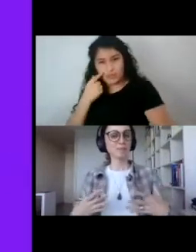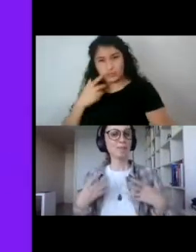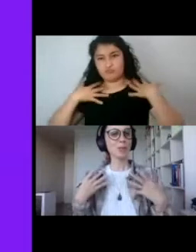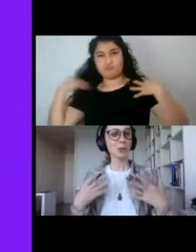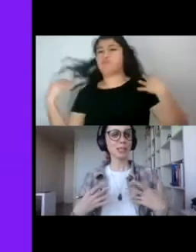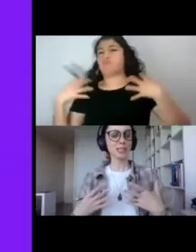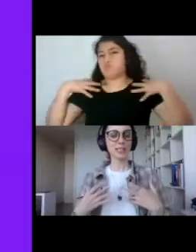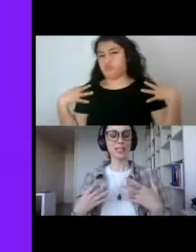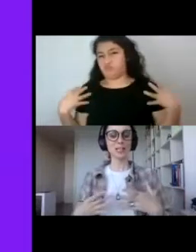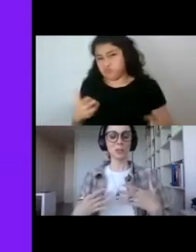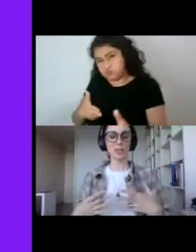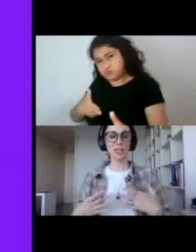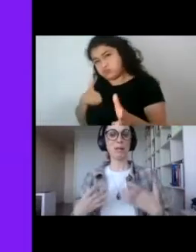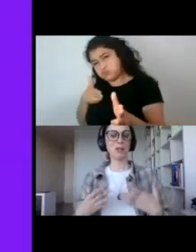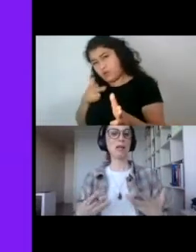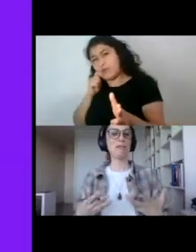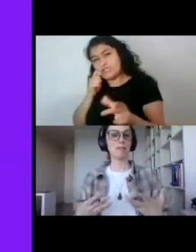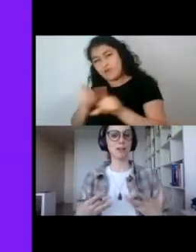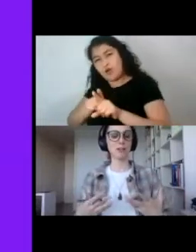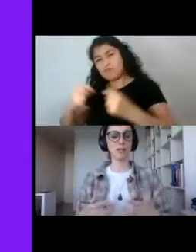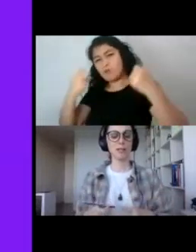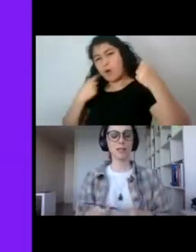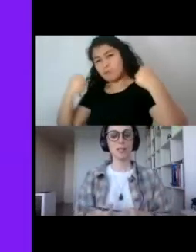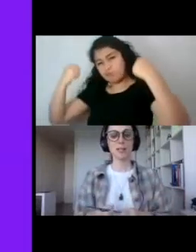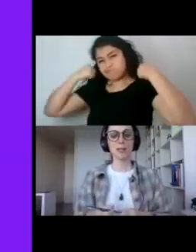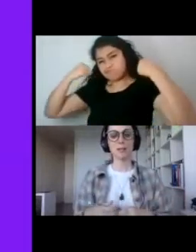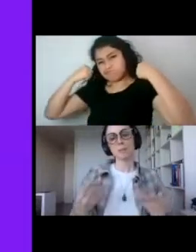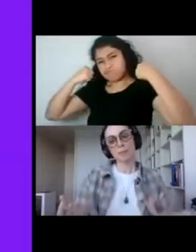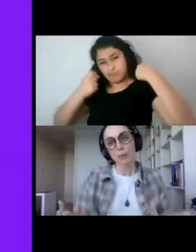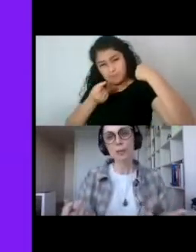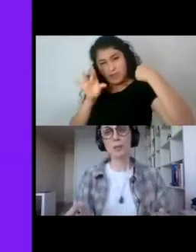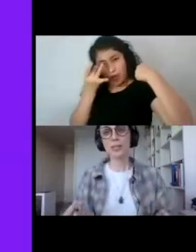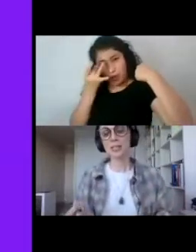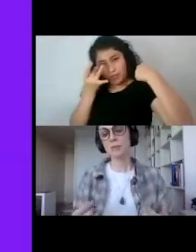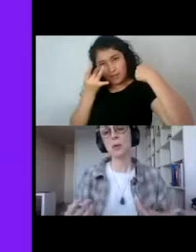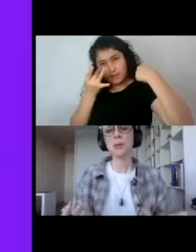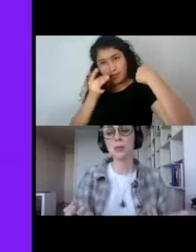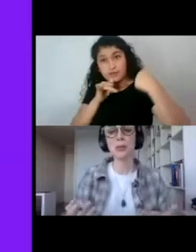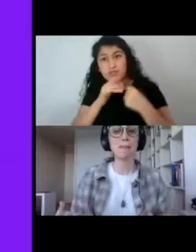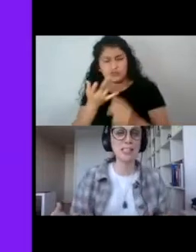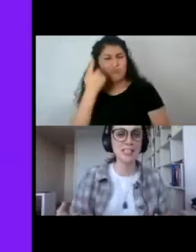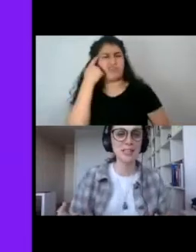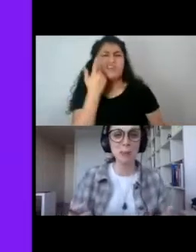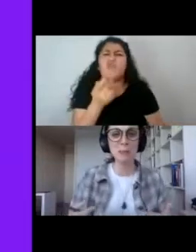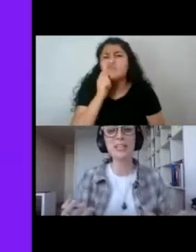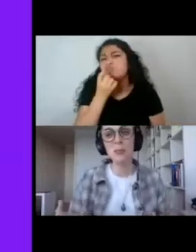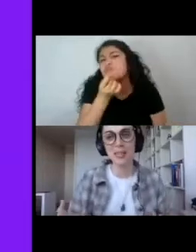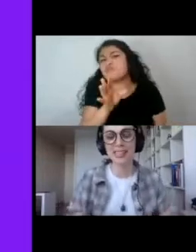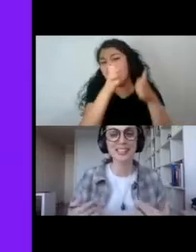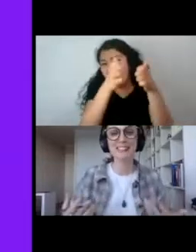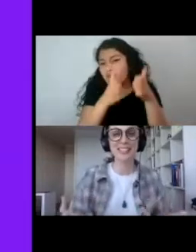toda esta idea como del macho alfa, ¿no? Ustedes me podrían decir, bueno, pero esto es un afiche de una